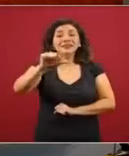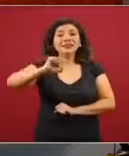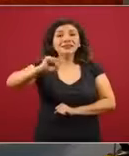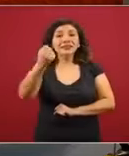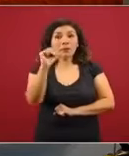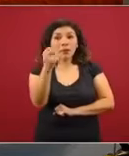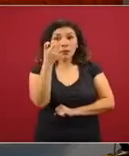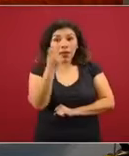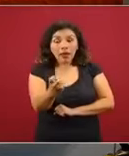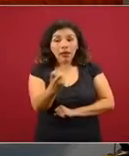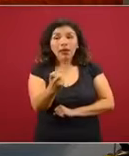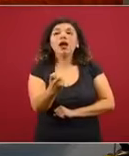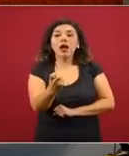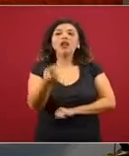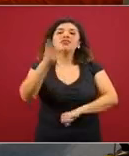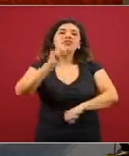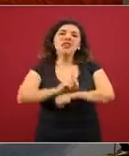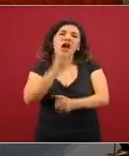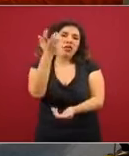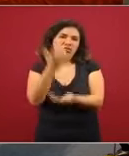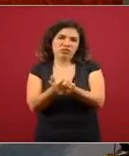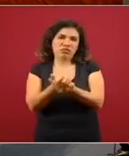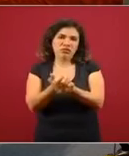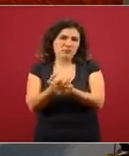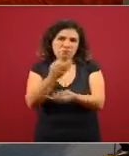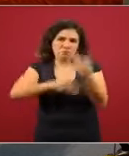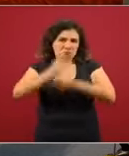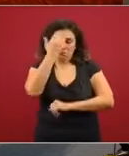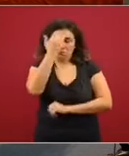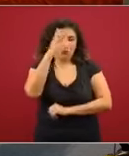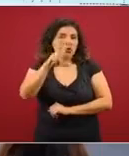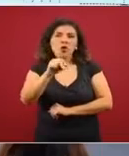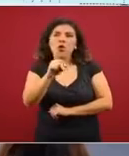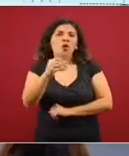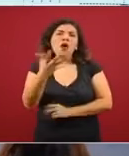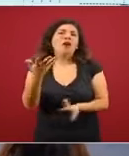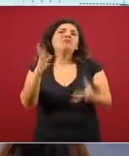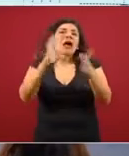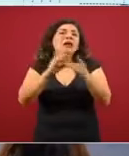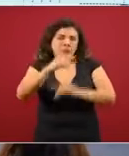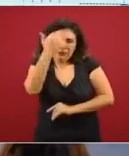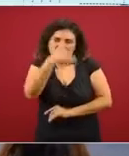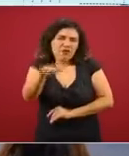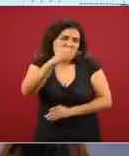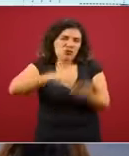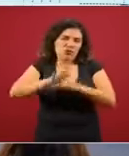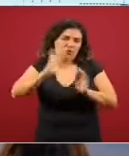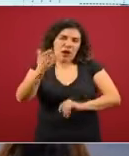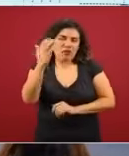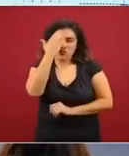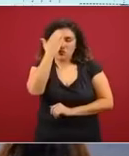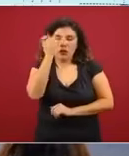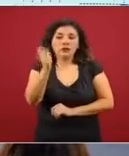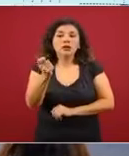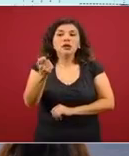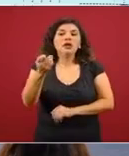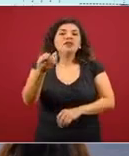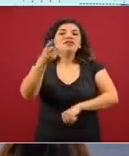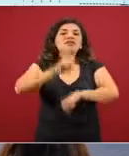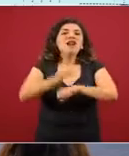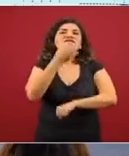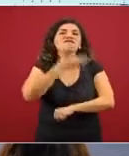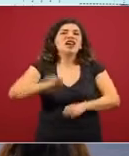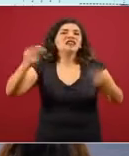pues es día de azueto, no tenemos que explicar por qué, es realmente una de las fiestas